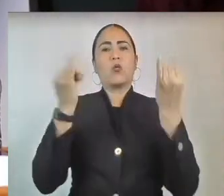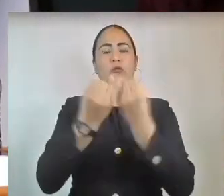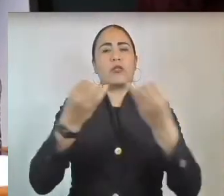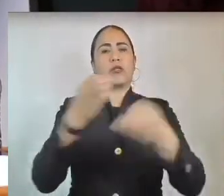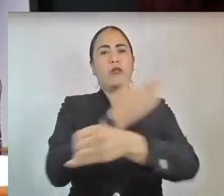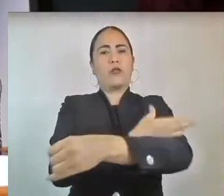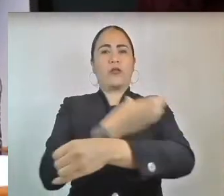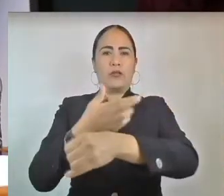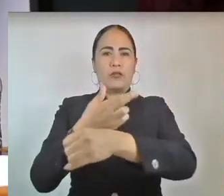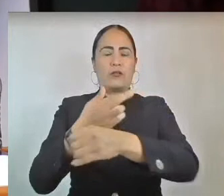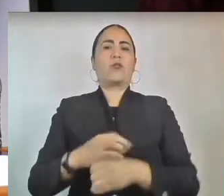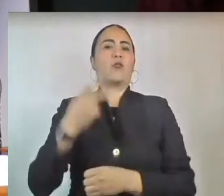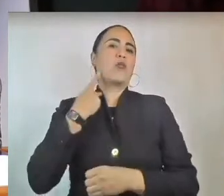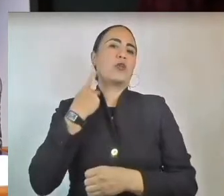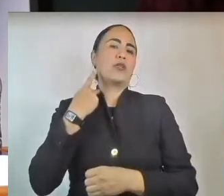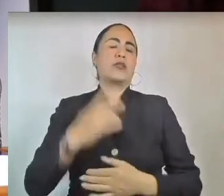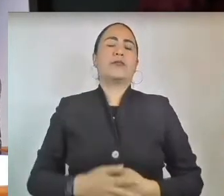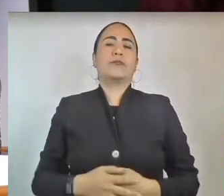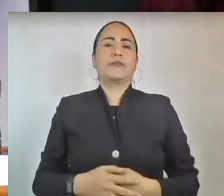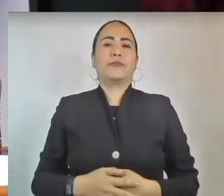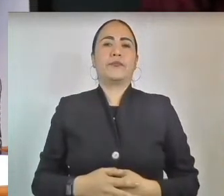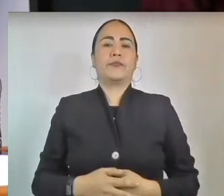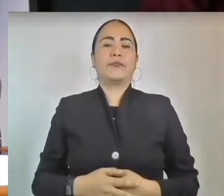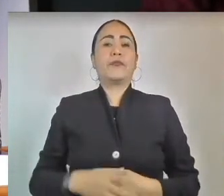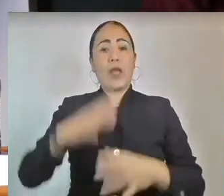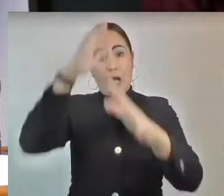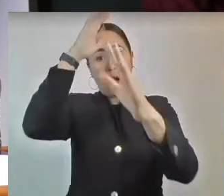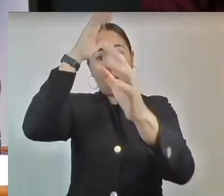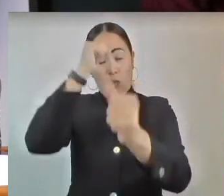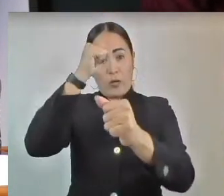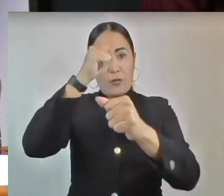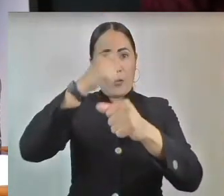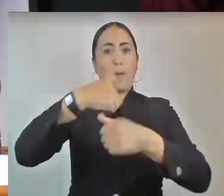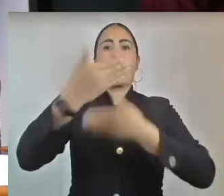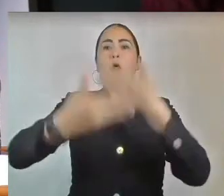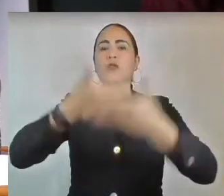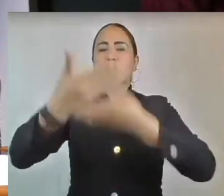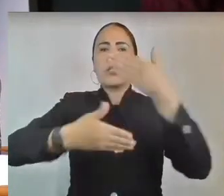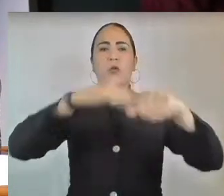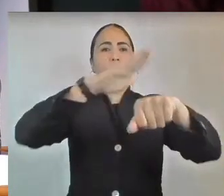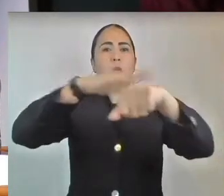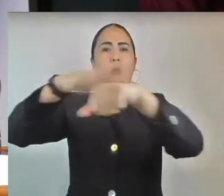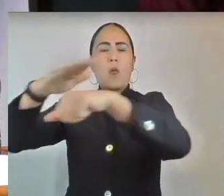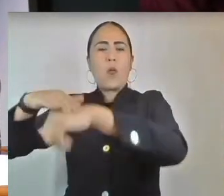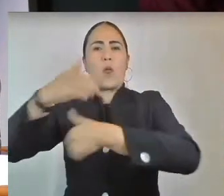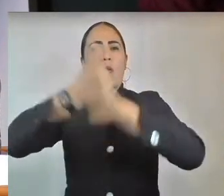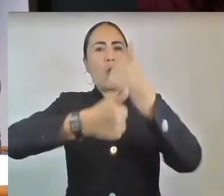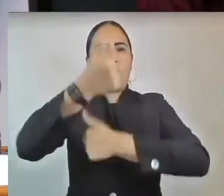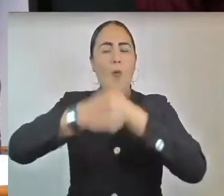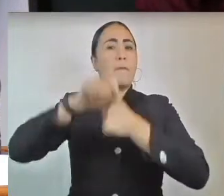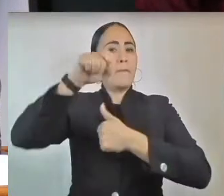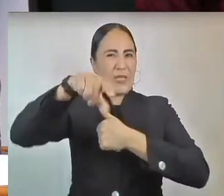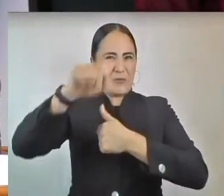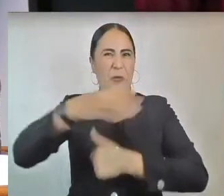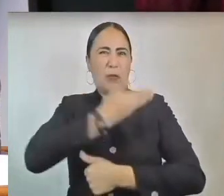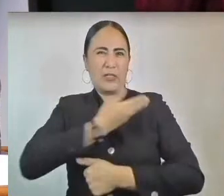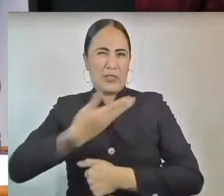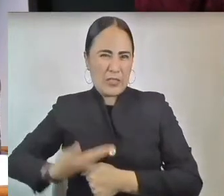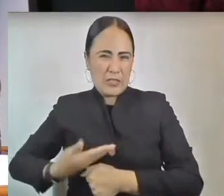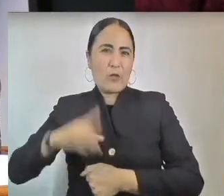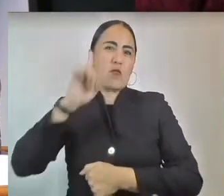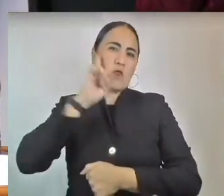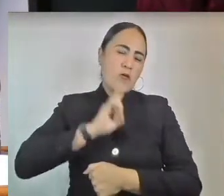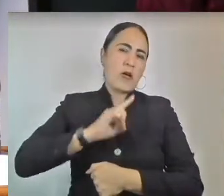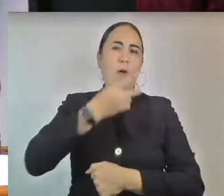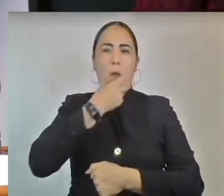Acuerdo por el que se establece el proceso y la convocatoria para elegir o reelegir a la presidenta o el